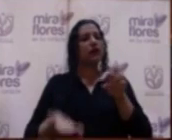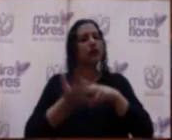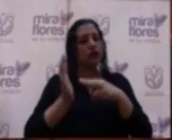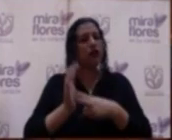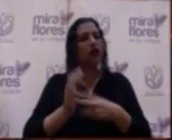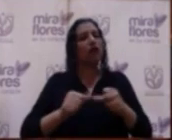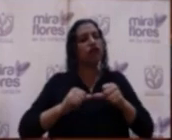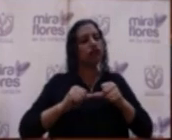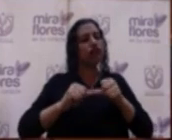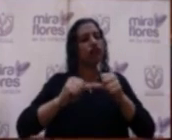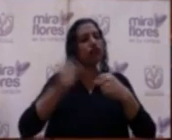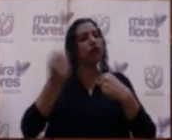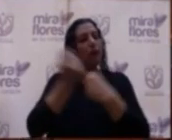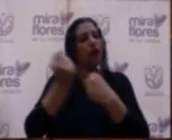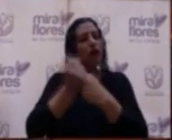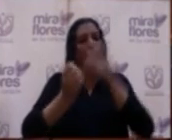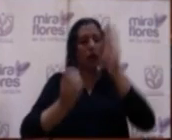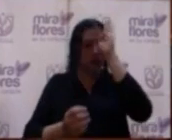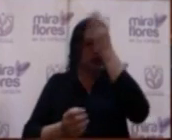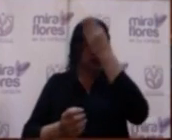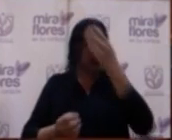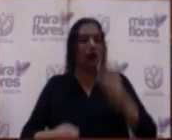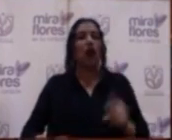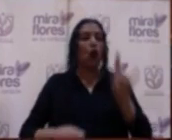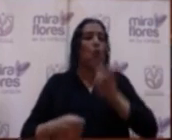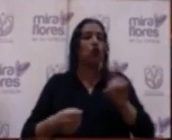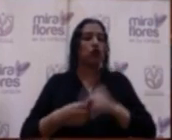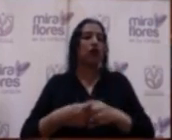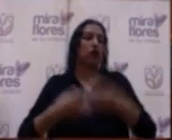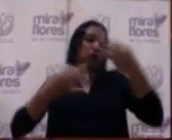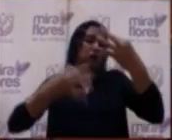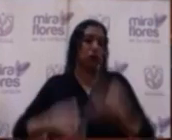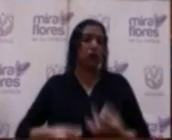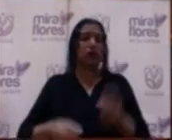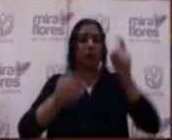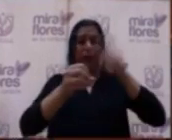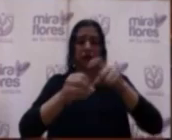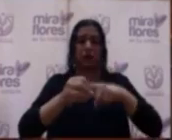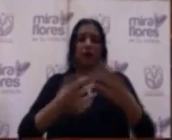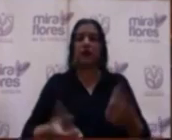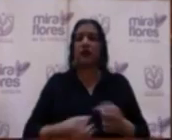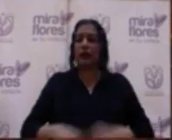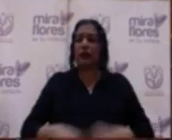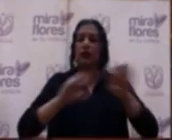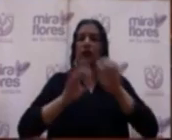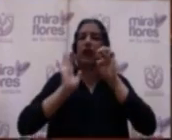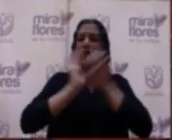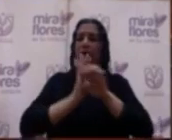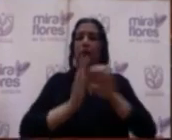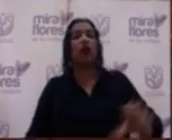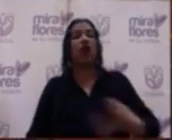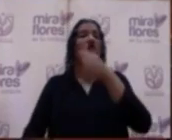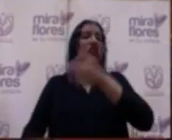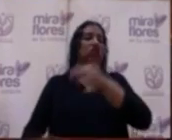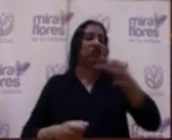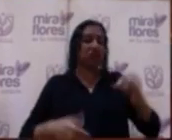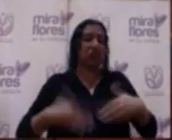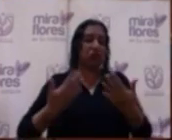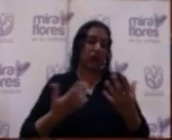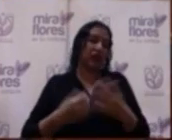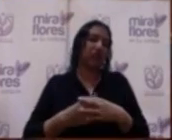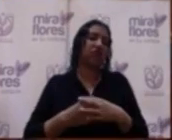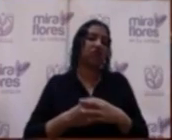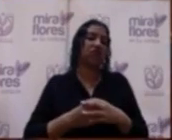apoyando a los bomberos a través del presupuesto participativo y eso es muy importante. Y un ejemplo digno a seguir por todos los municipios. Y